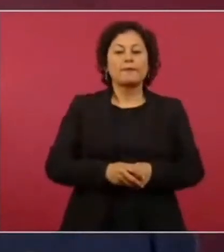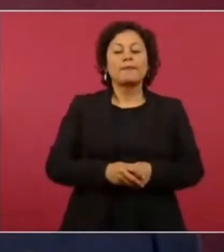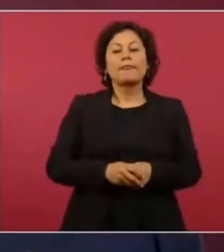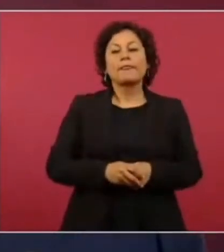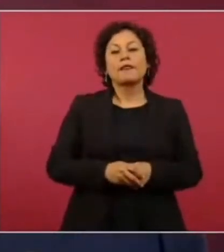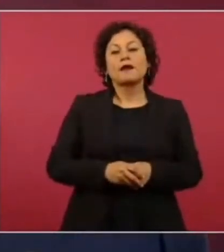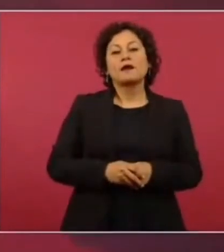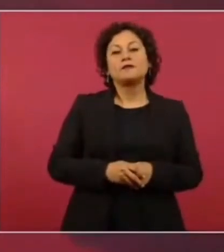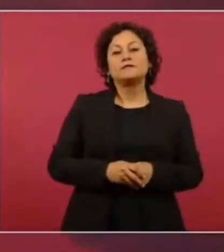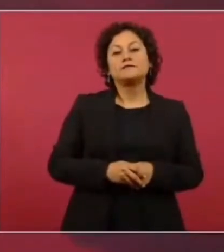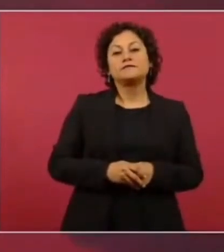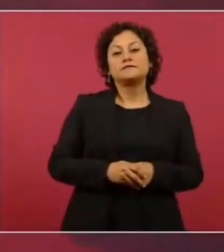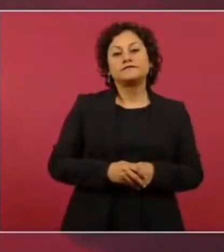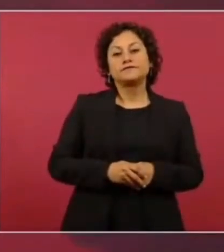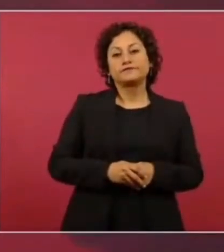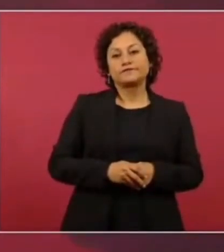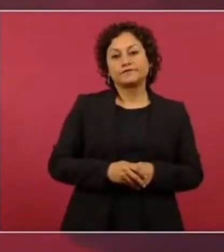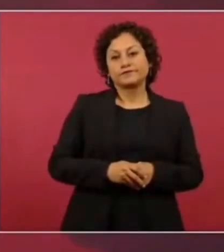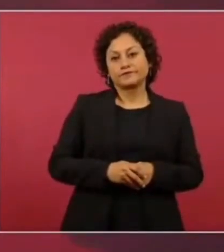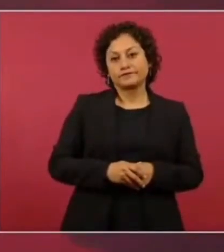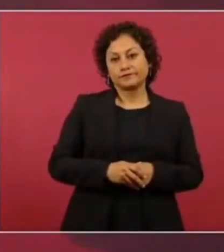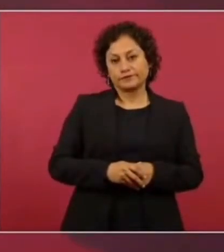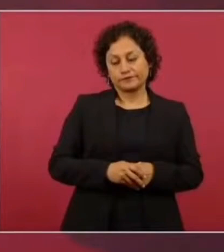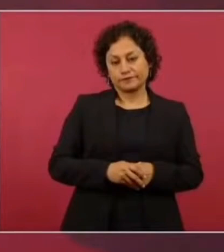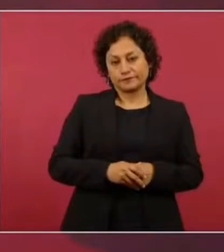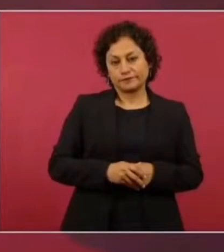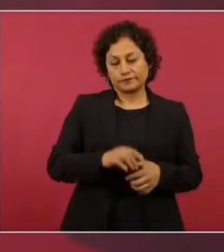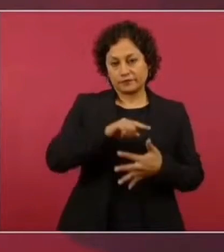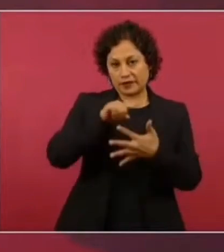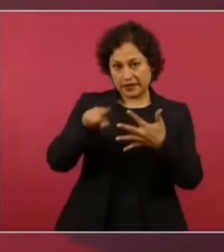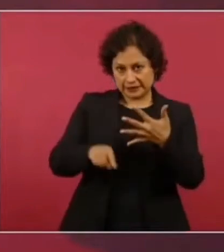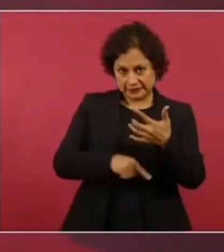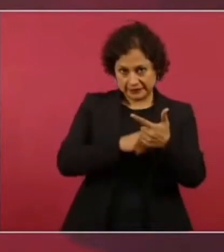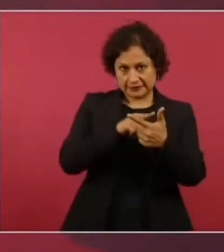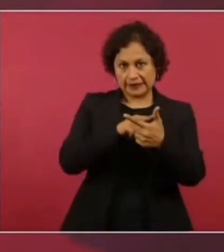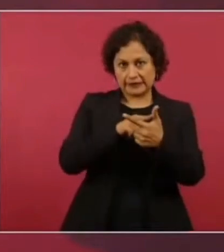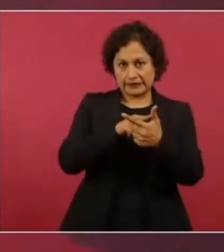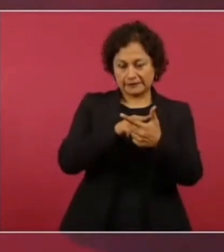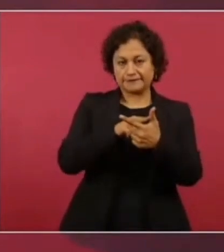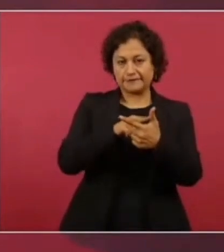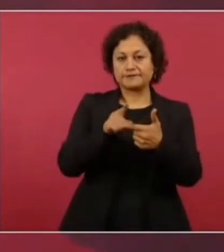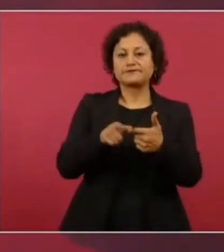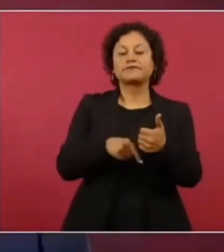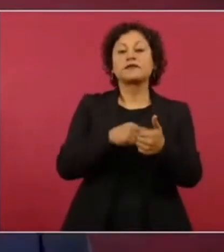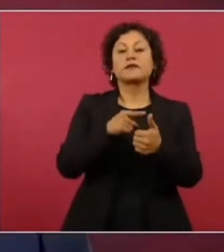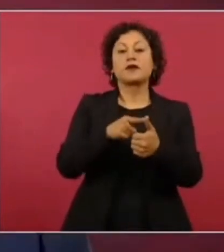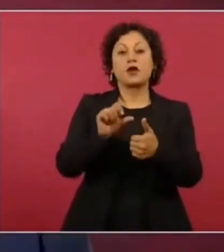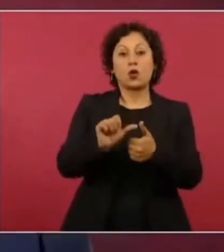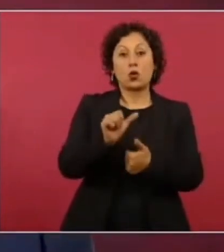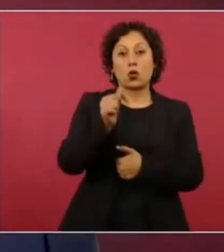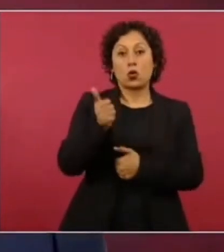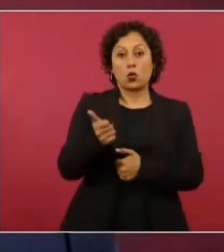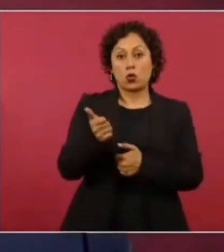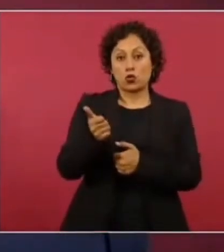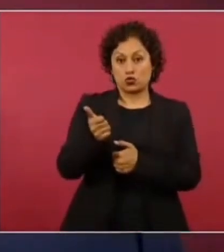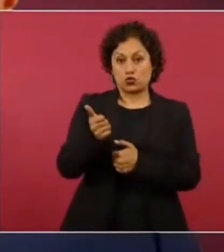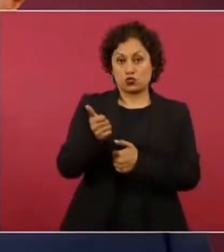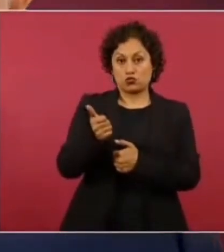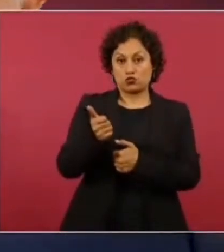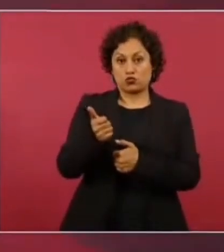luego dos